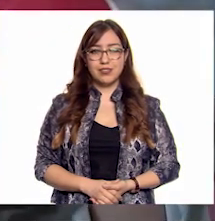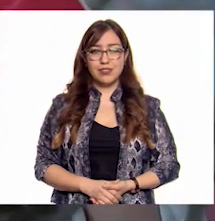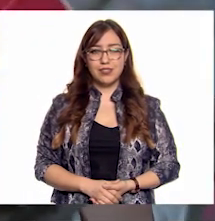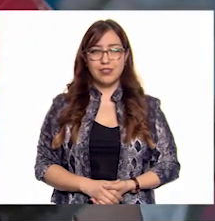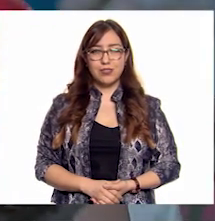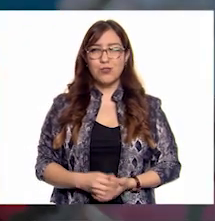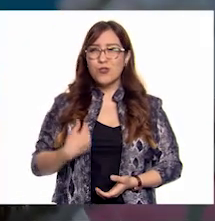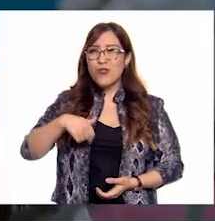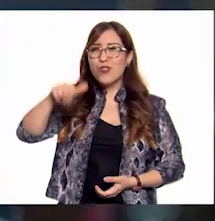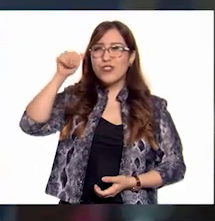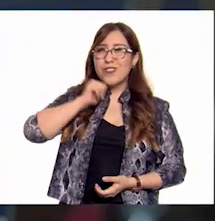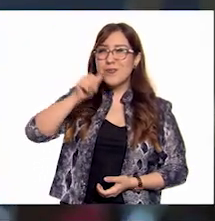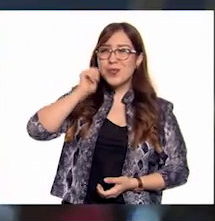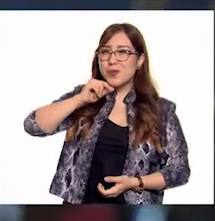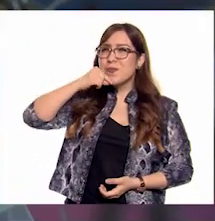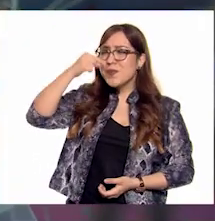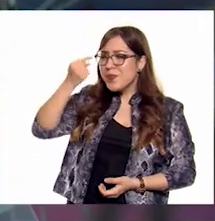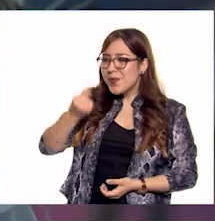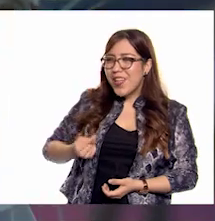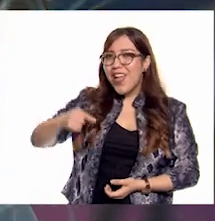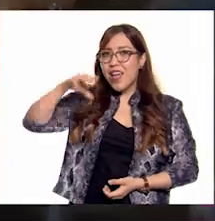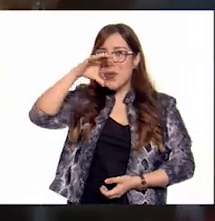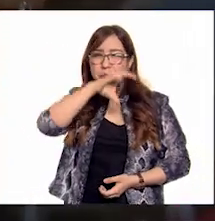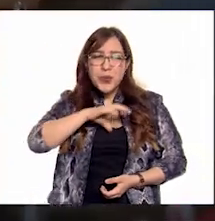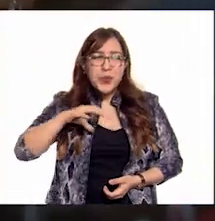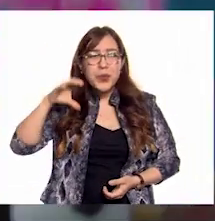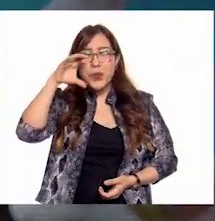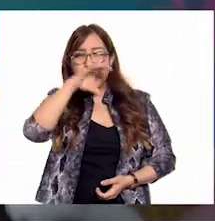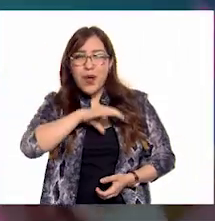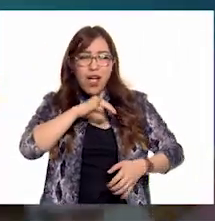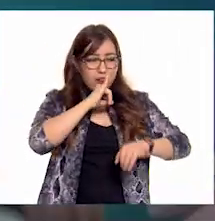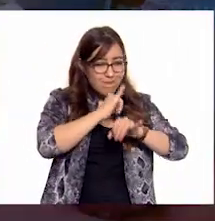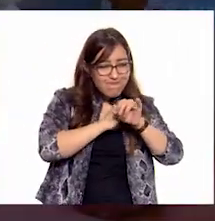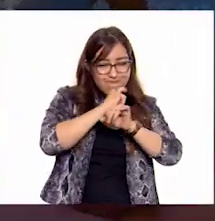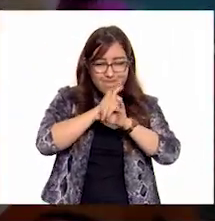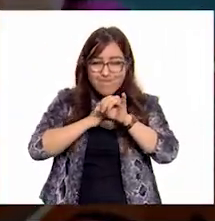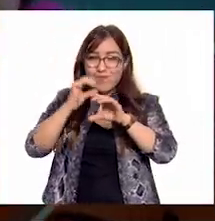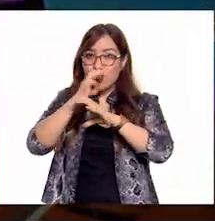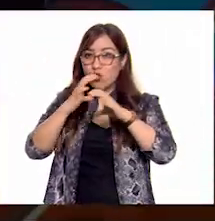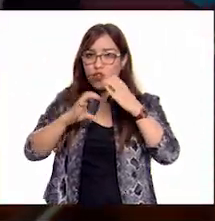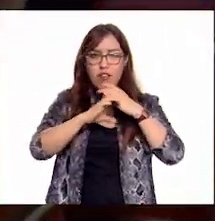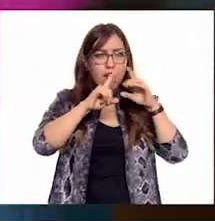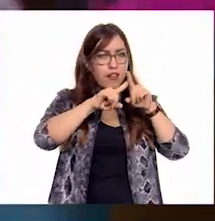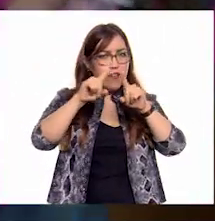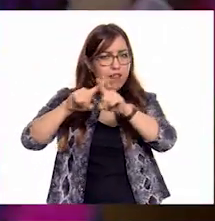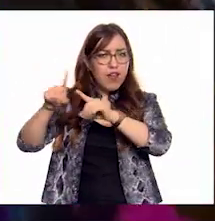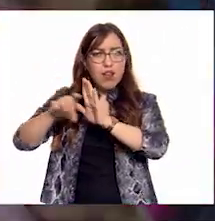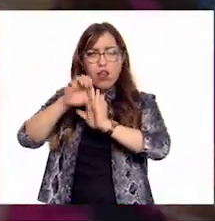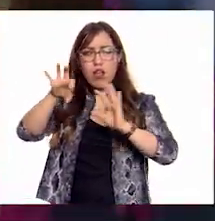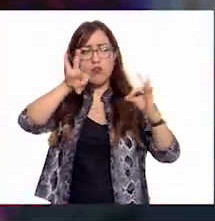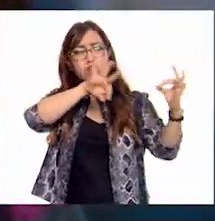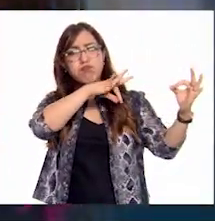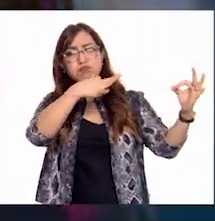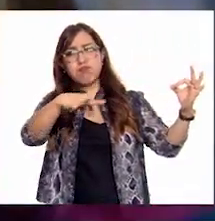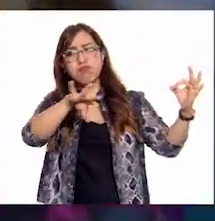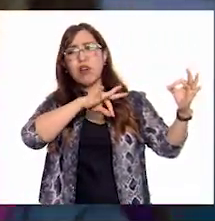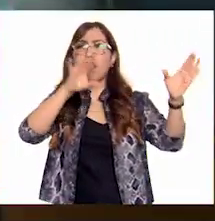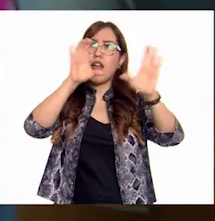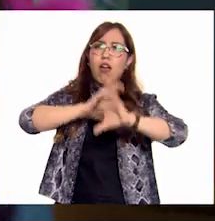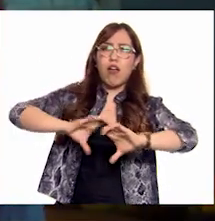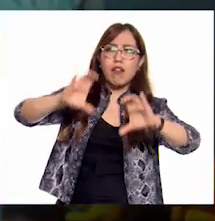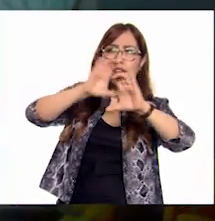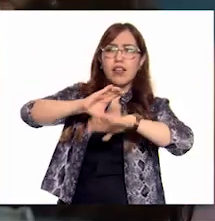Siempre fui una niña muy curiosa Y me gustaban hacer Muchas cosas diferentes Como tocar violín Cantar Actuar